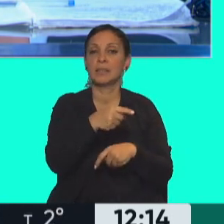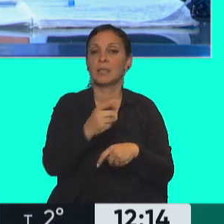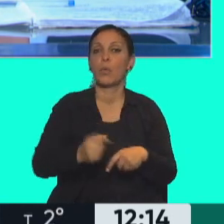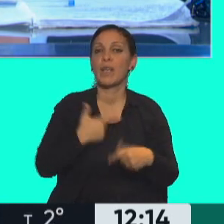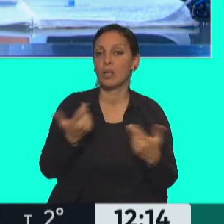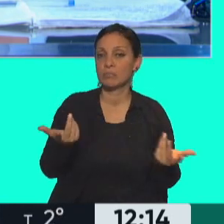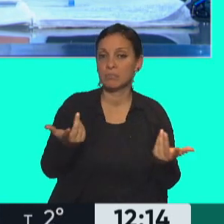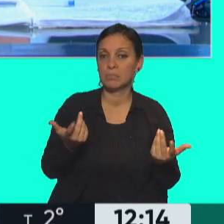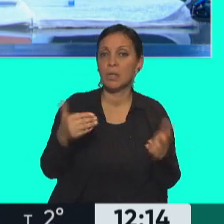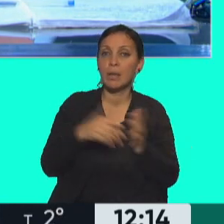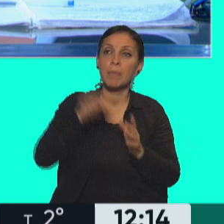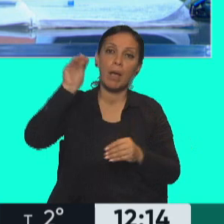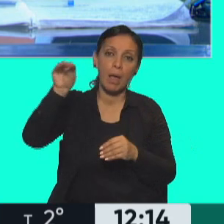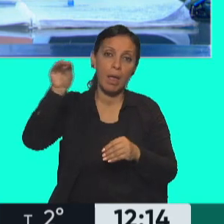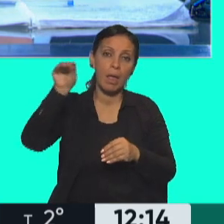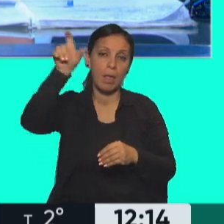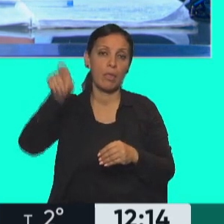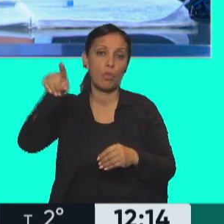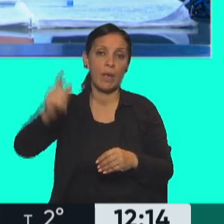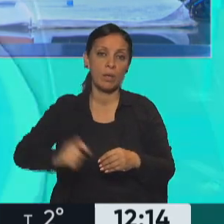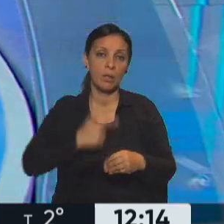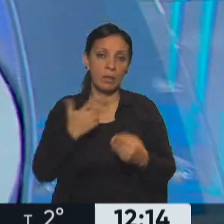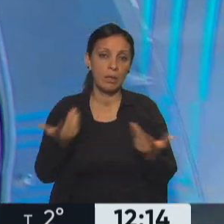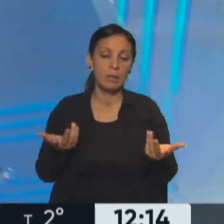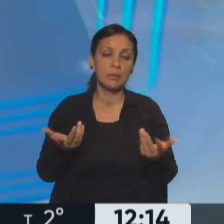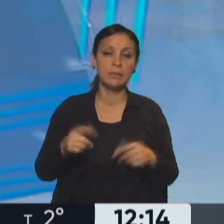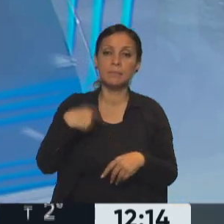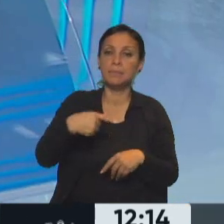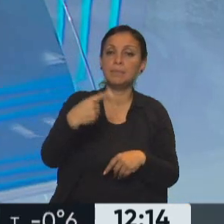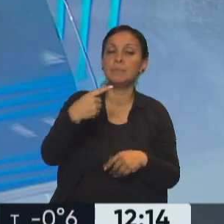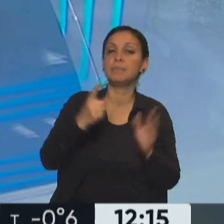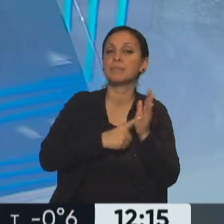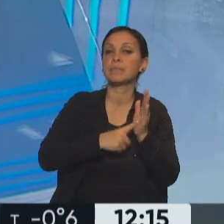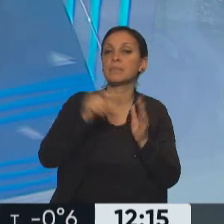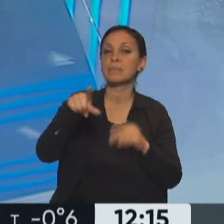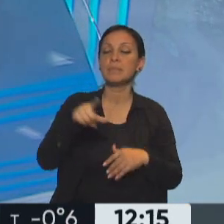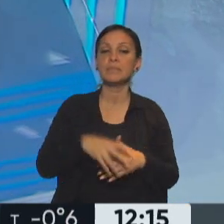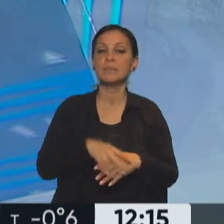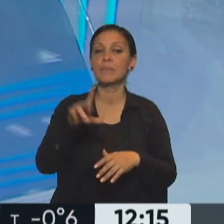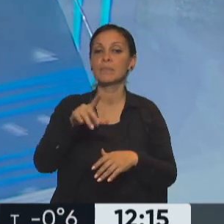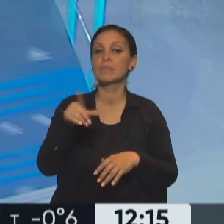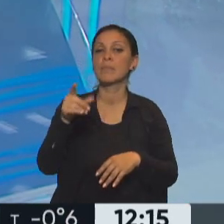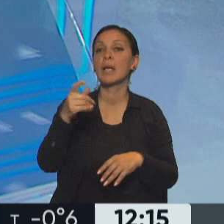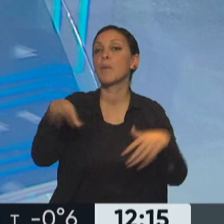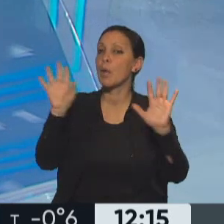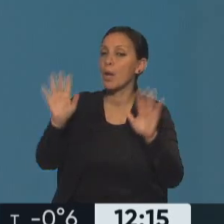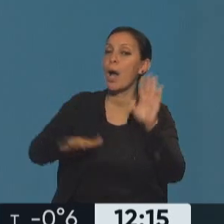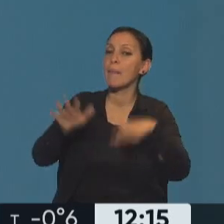dueño, digamos, el titular del servicio. Siempre es sobre el titular del servicio. pero puede suceder que el dueño de ese